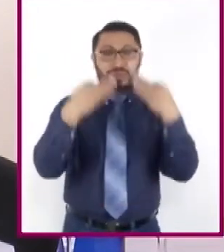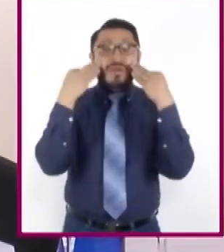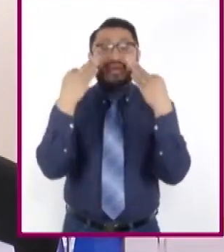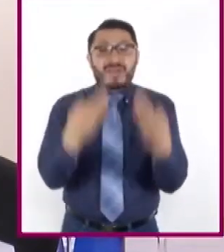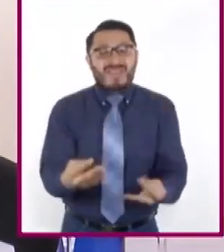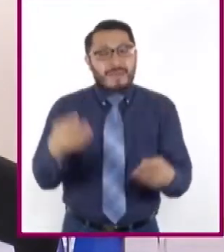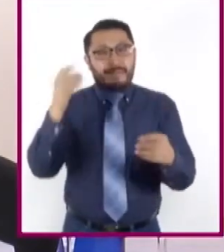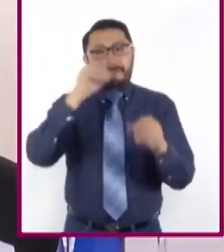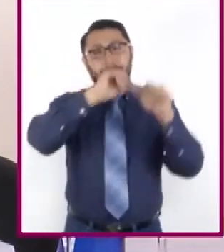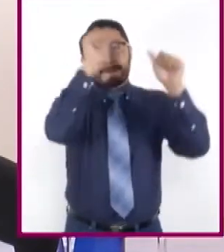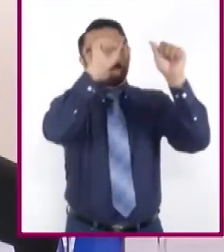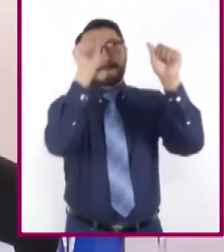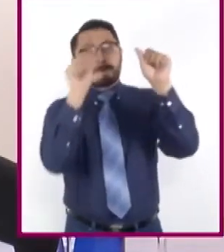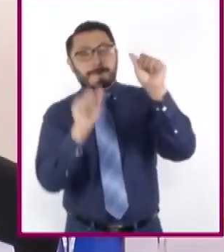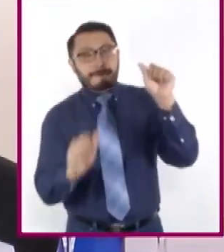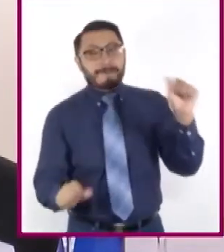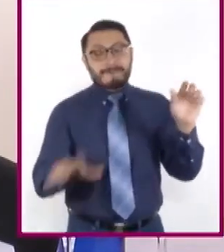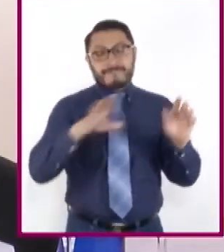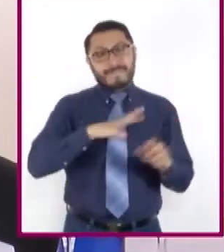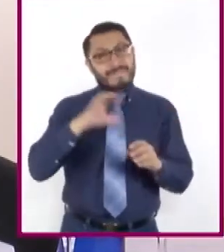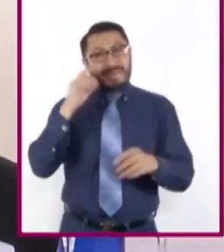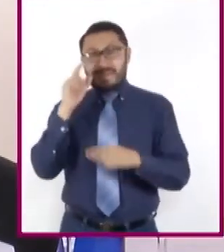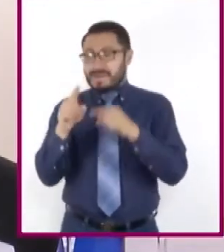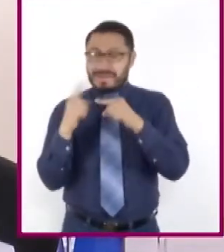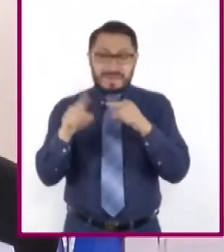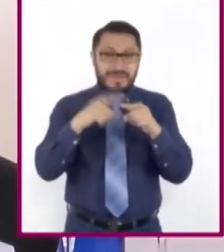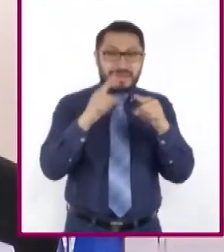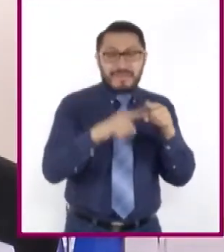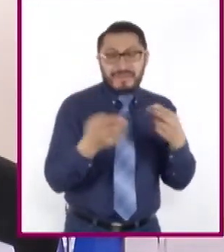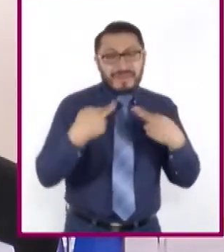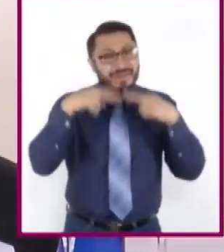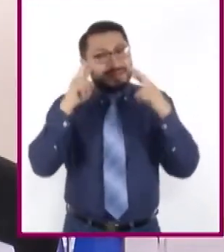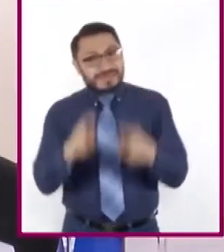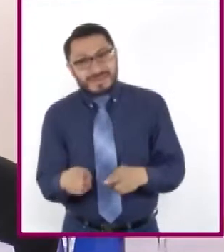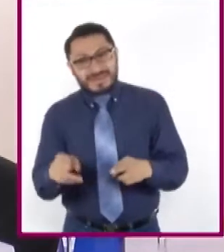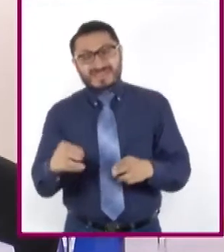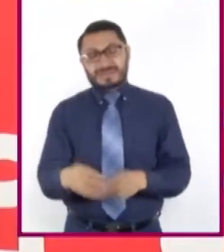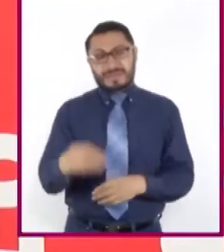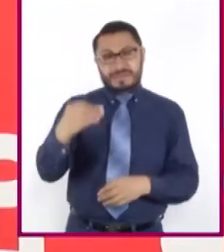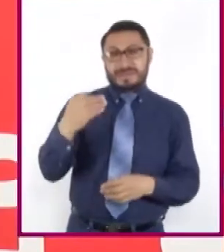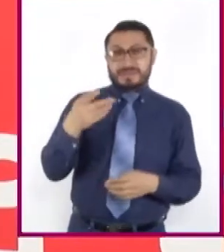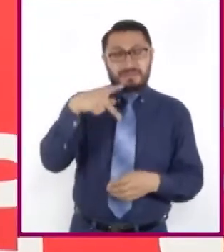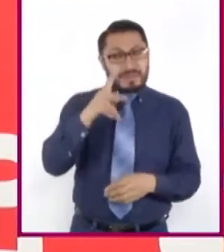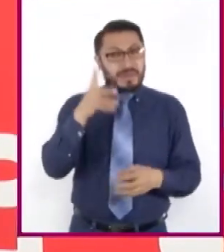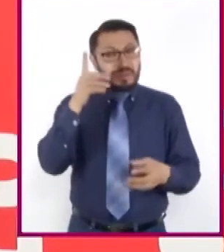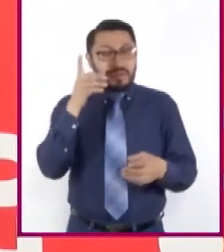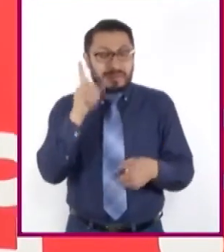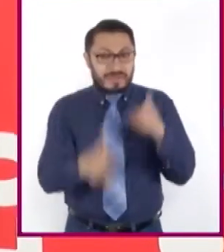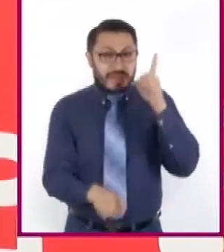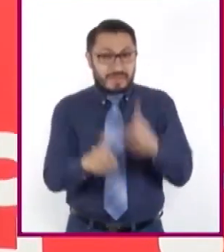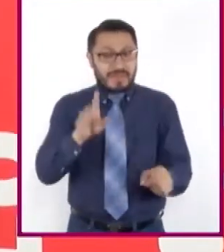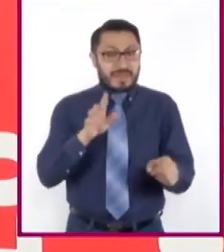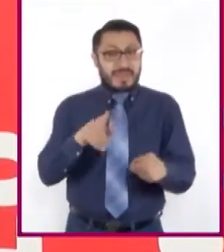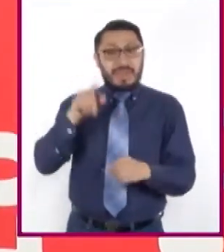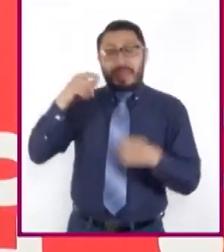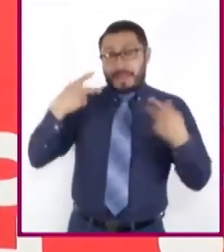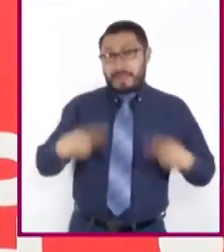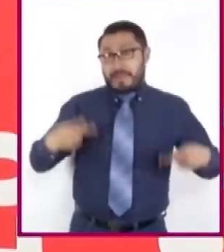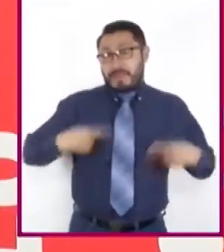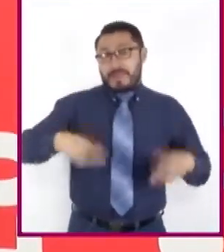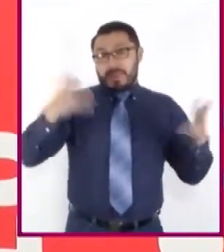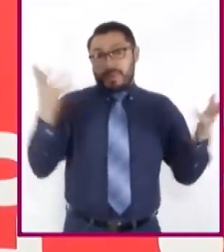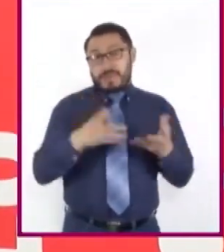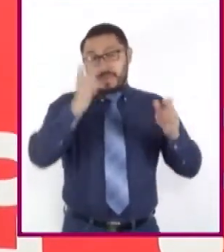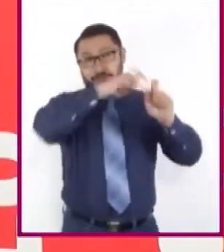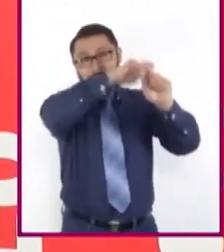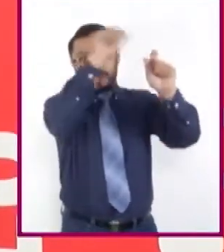representan momentos comunes o significativos, pero desde la mirada del artista. Así es, situaciones que